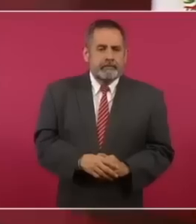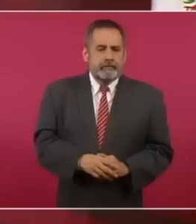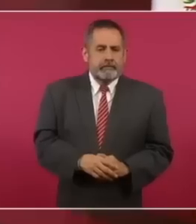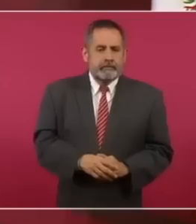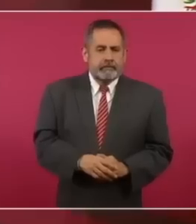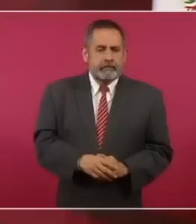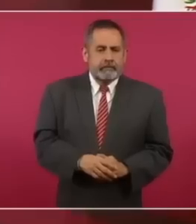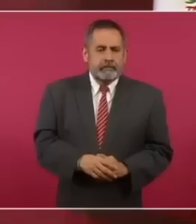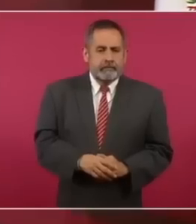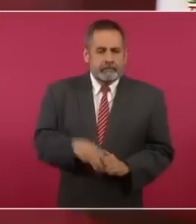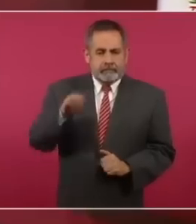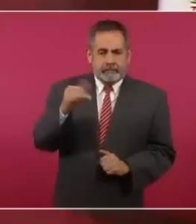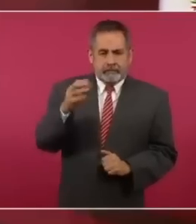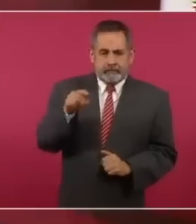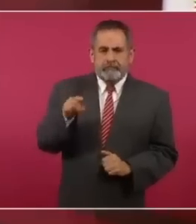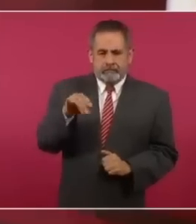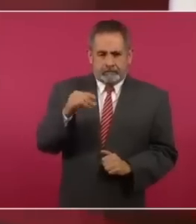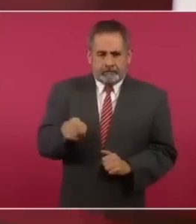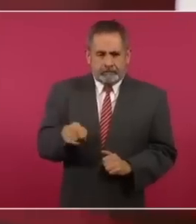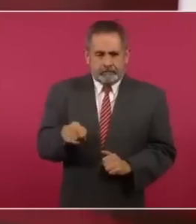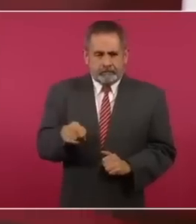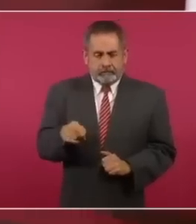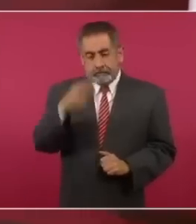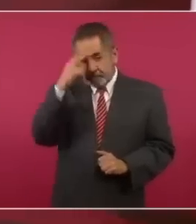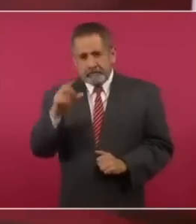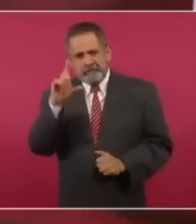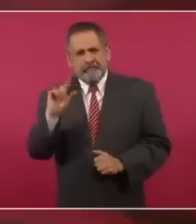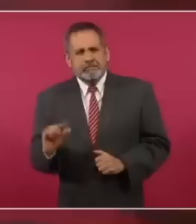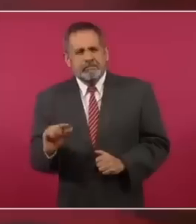Este es mayo ya, y estos son los mexicanos.